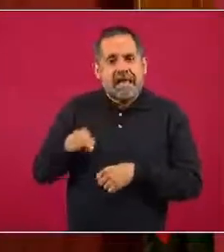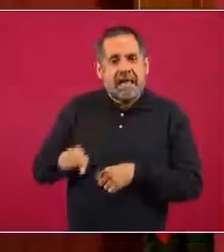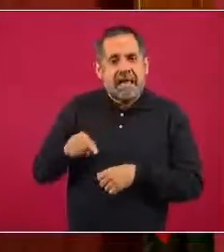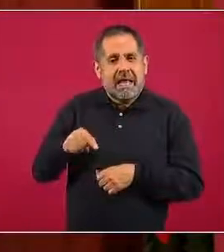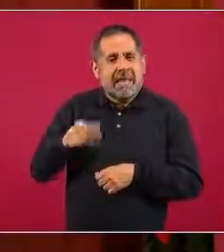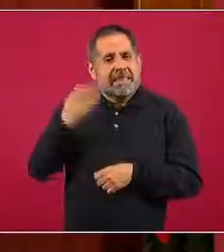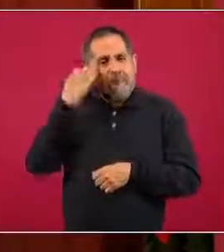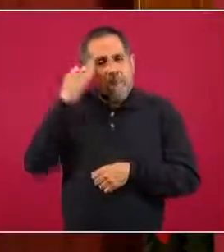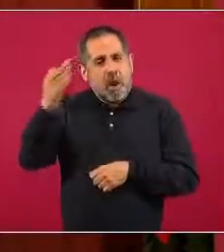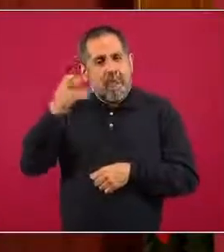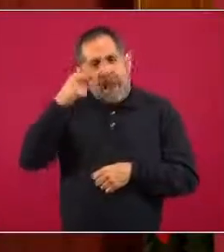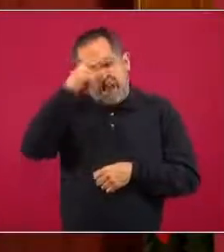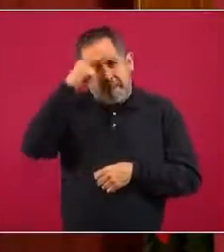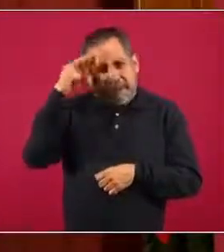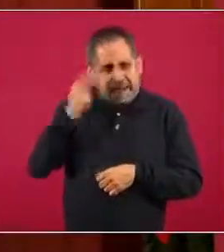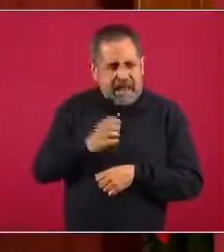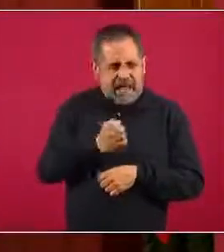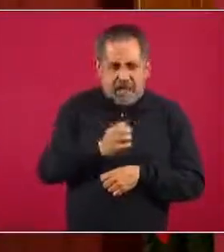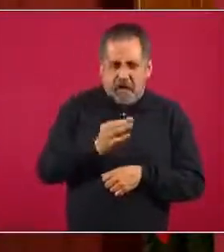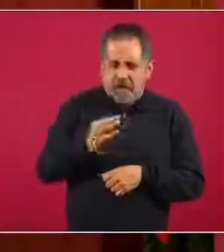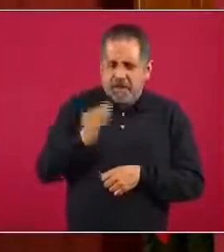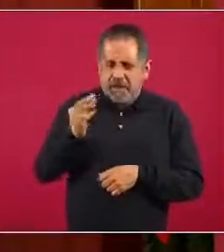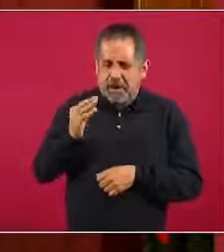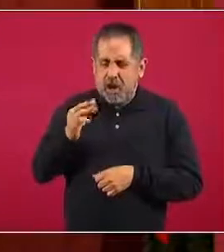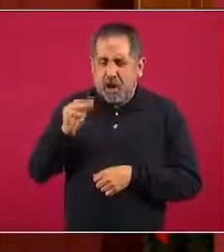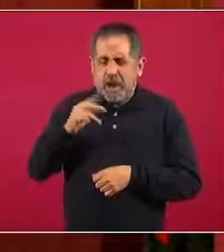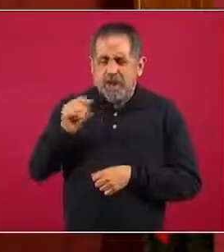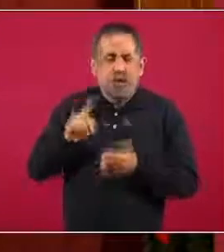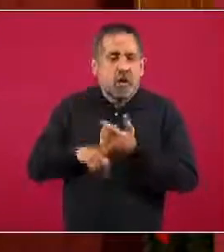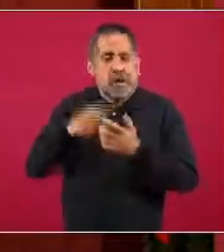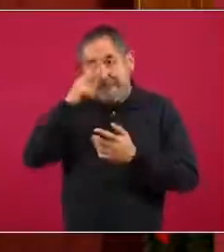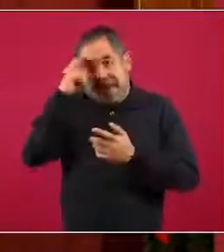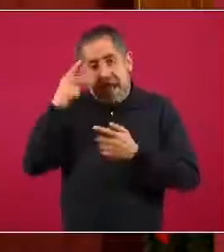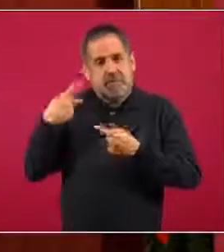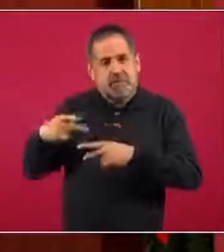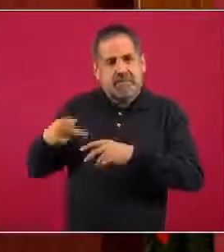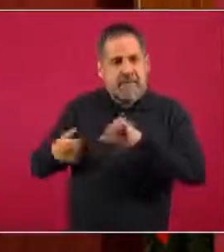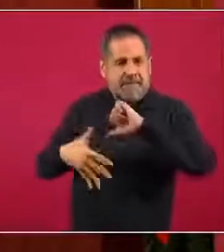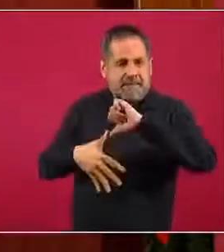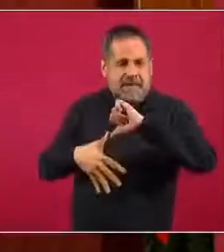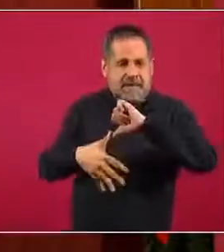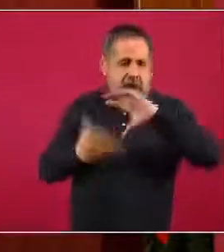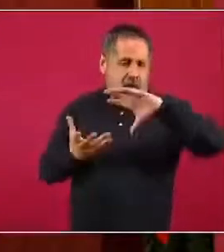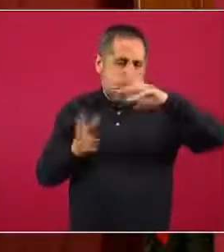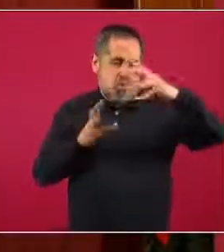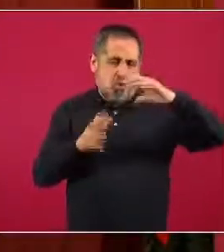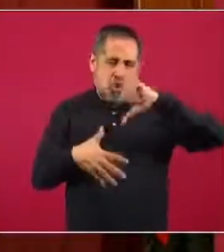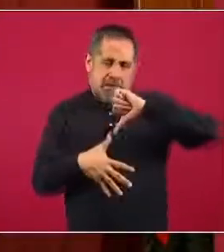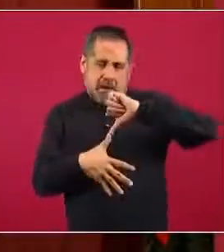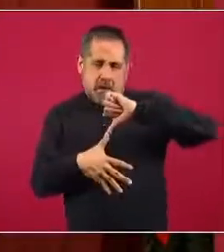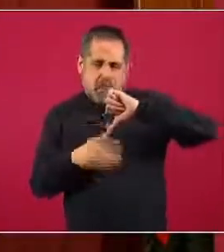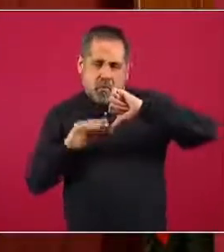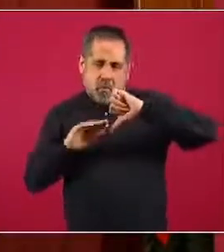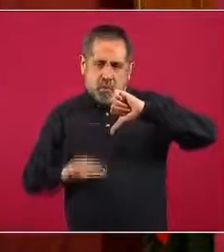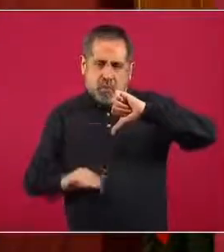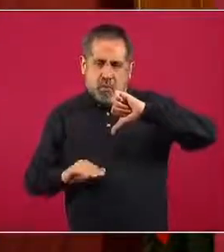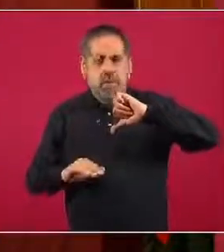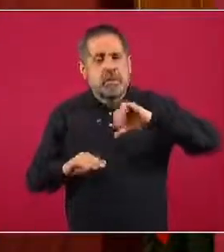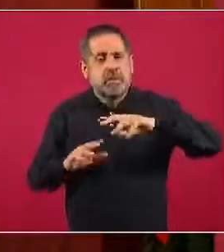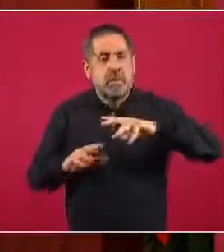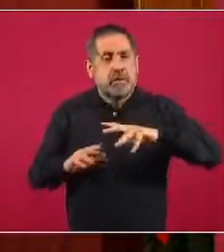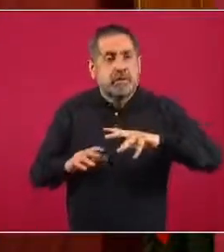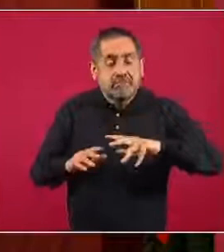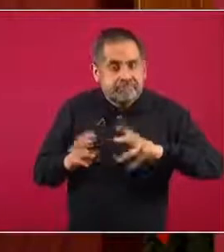de verano, enero, febrero, marzo, es verano para este hemisferio, pero aún así ellos están